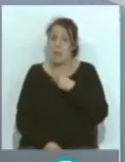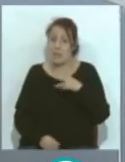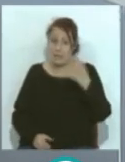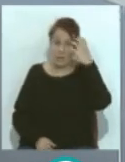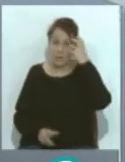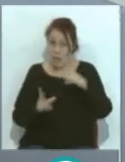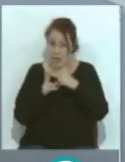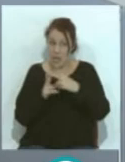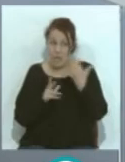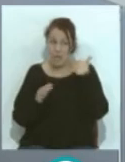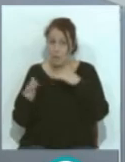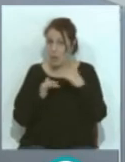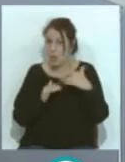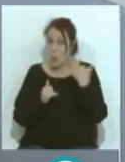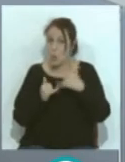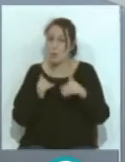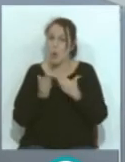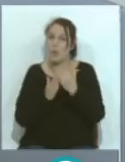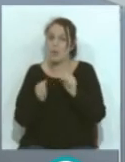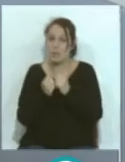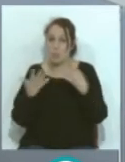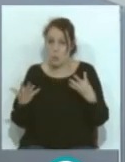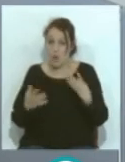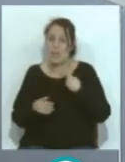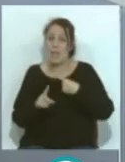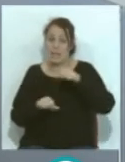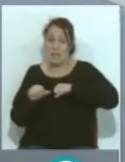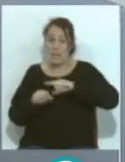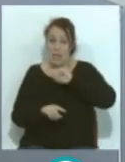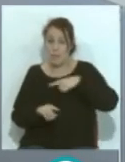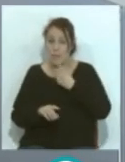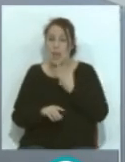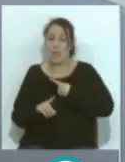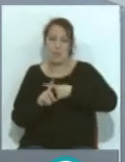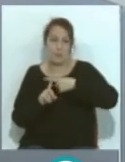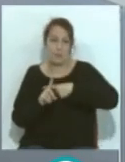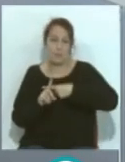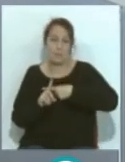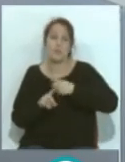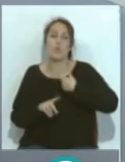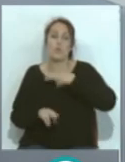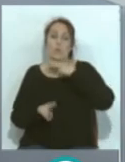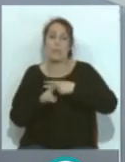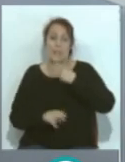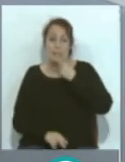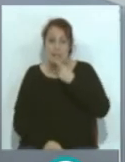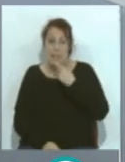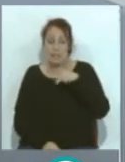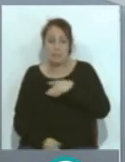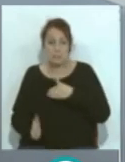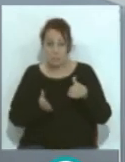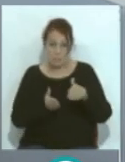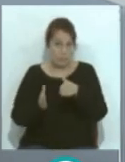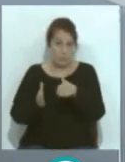ayer en el último partido de la jornada 29 de la Liga de Primera División, la Liga Santander, en ese pasillo que teníamos